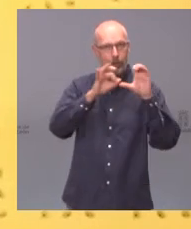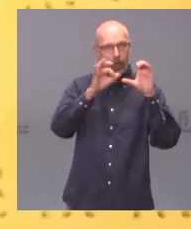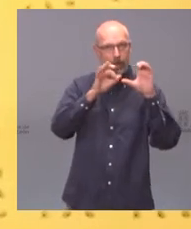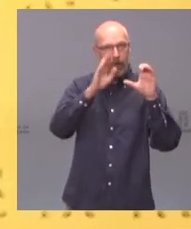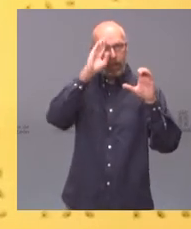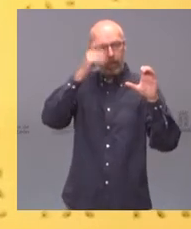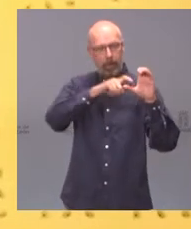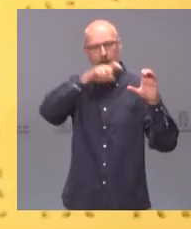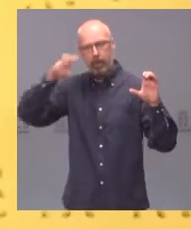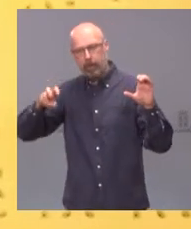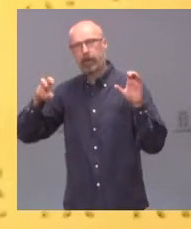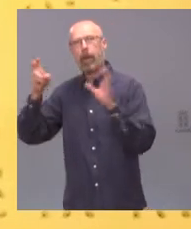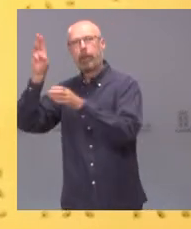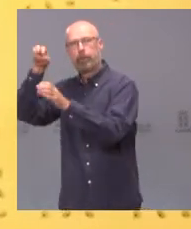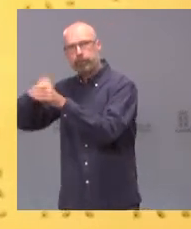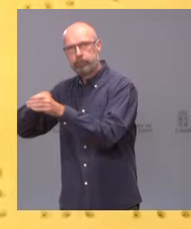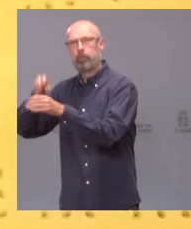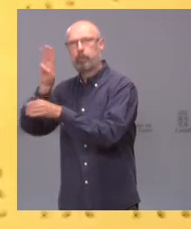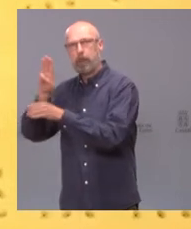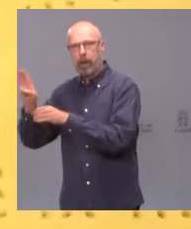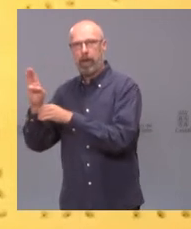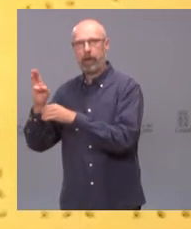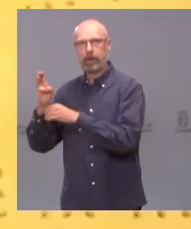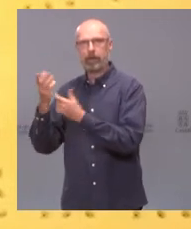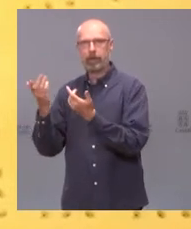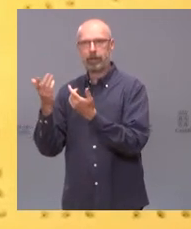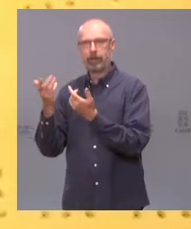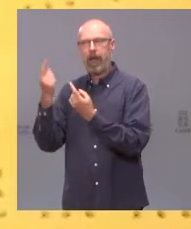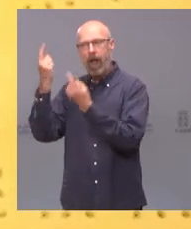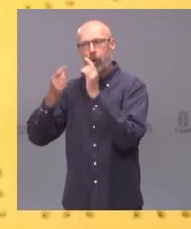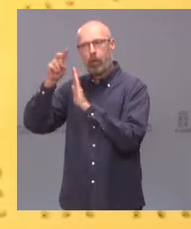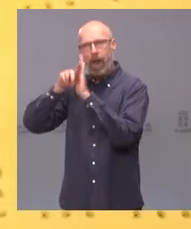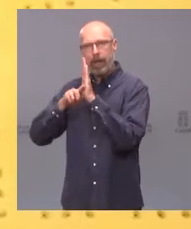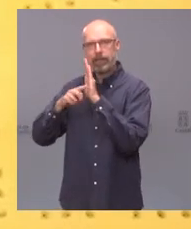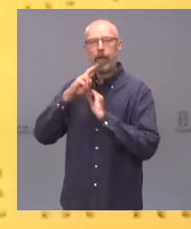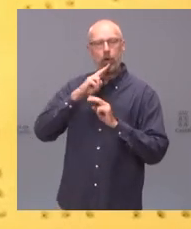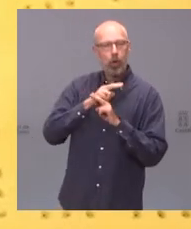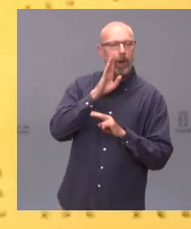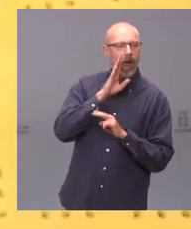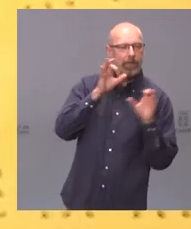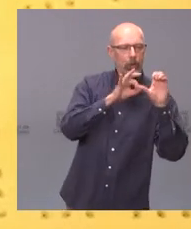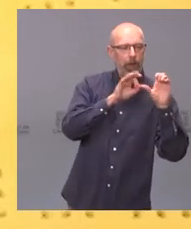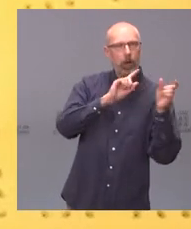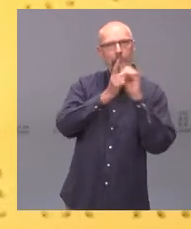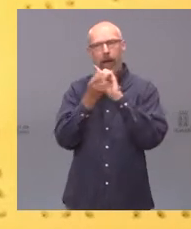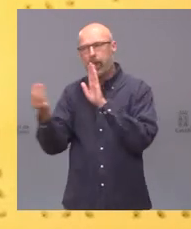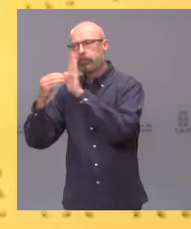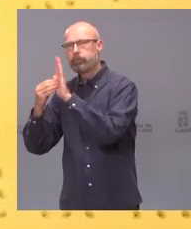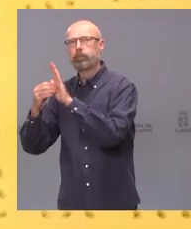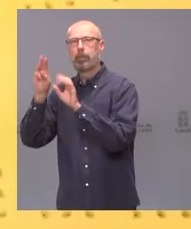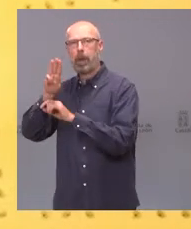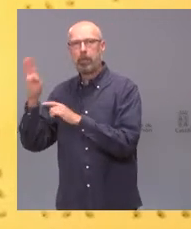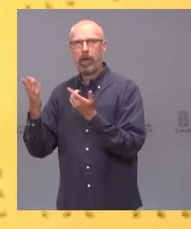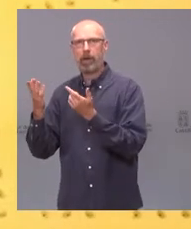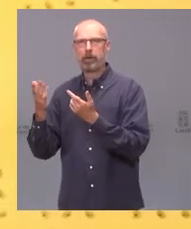pasen al PP incluso que sean incluidos en algunas listas yo no sé si se encuentra cómoda la presidenta en esta situación y para el presidente